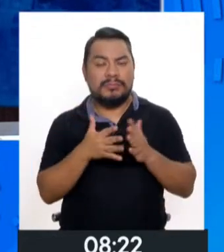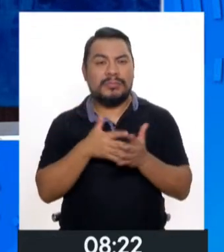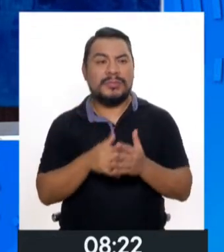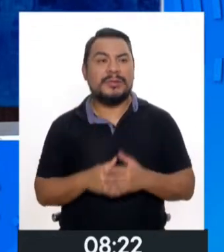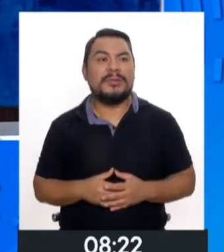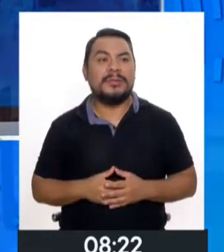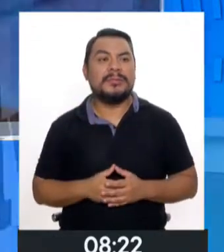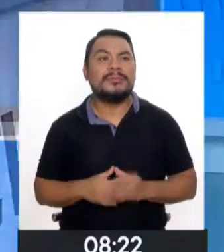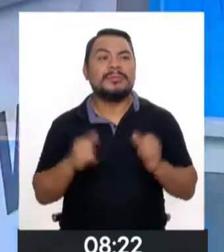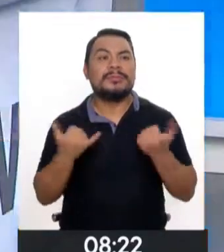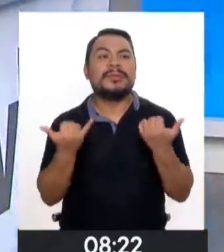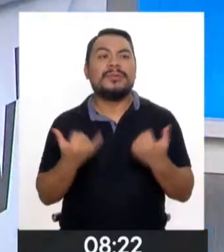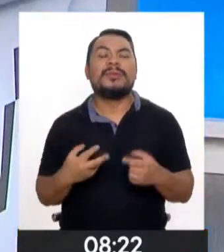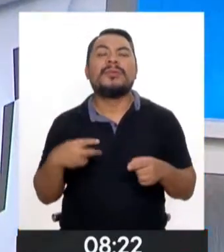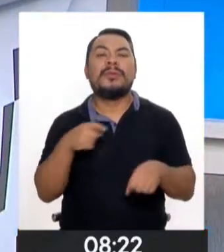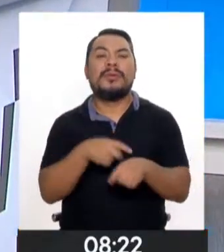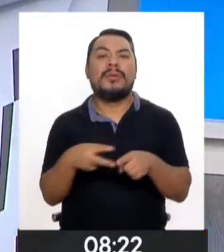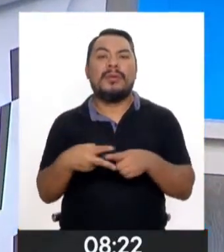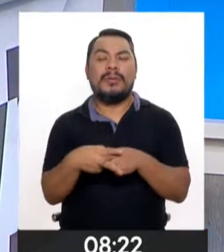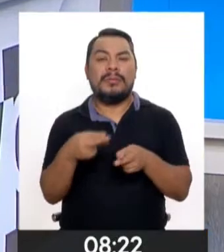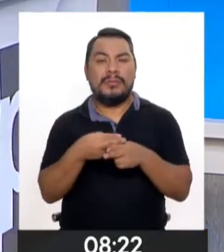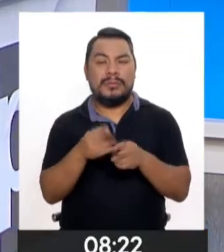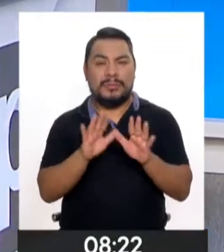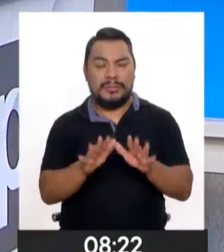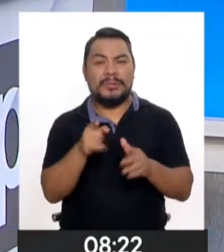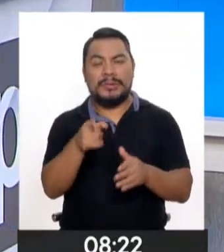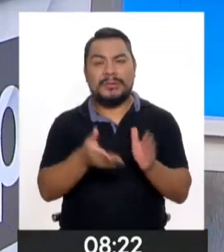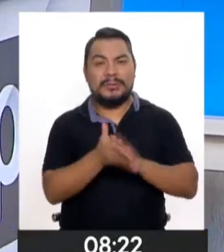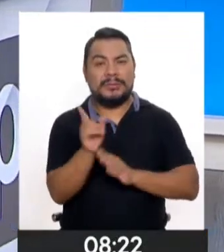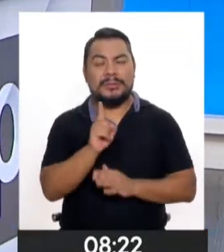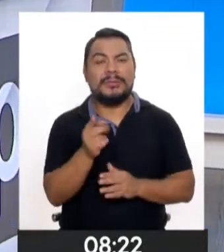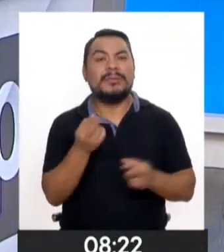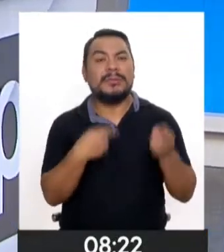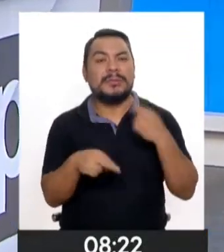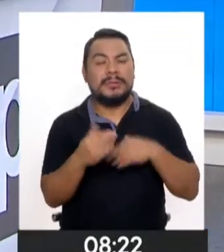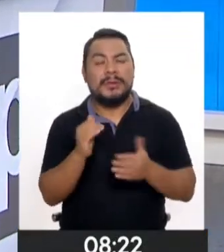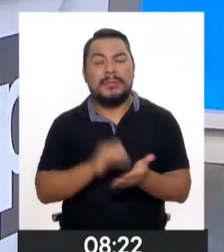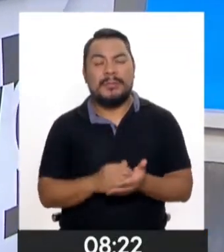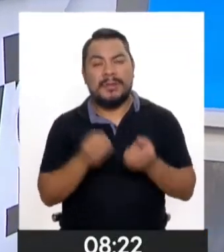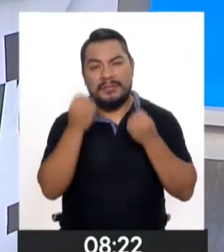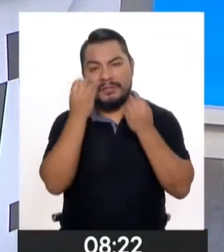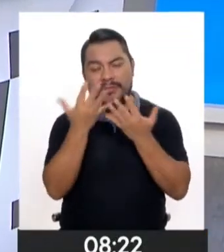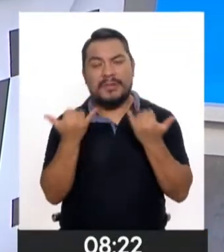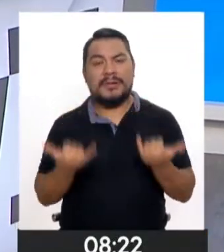Vulnerables. Momento de irnos a una breve pausa, pero usted no se mueva porque ya regresamos con más información en la edición.